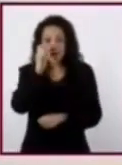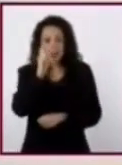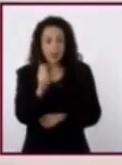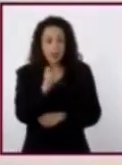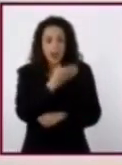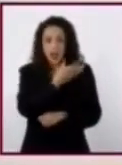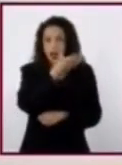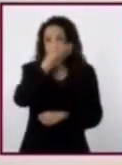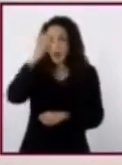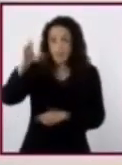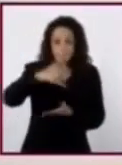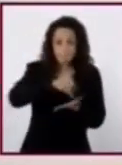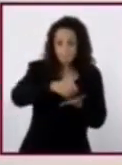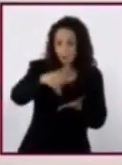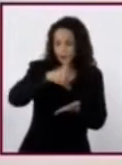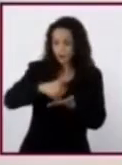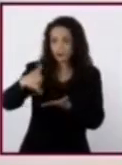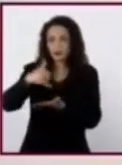disparcillería.